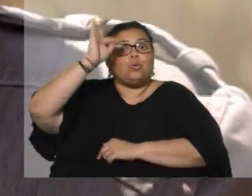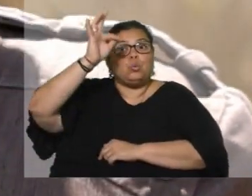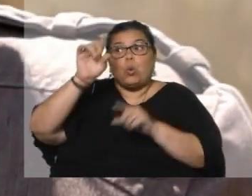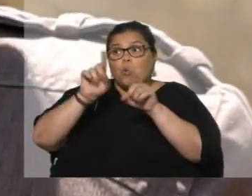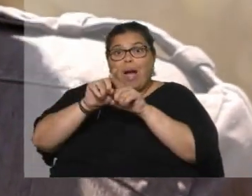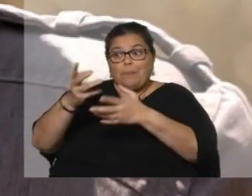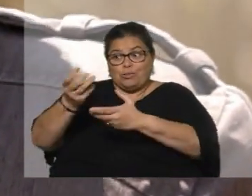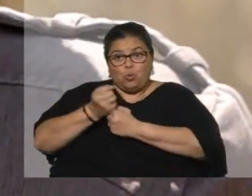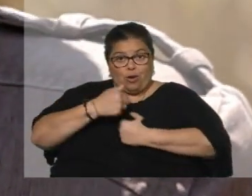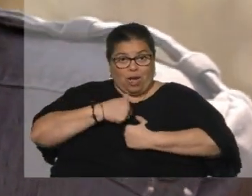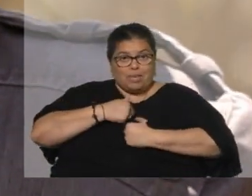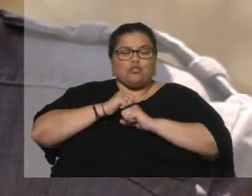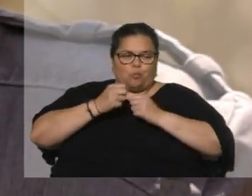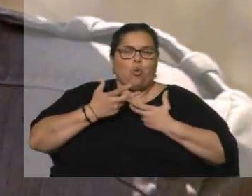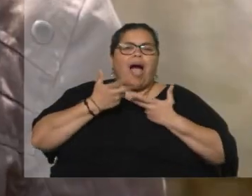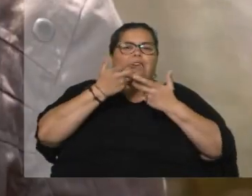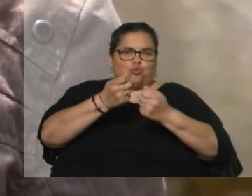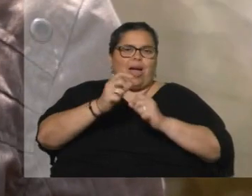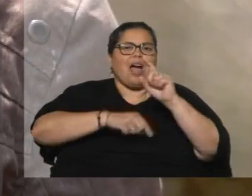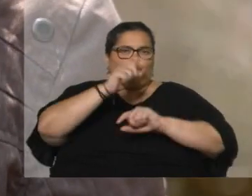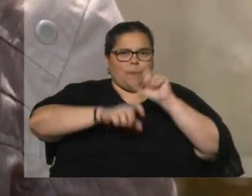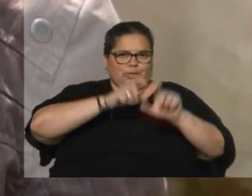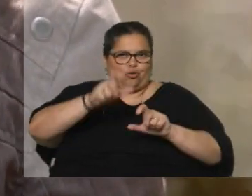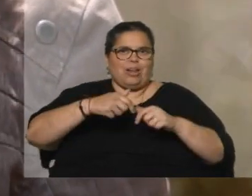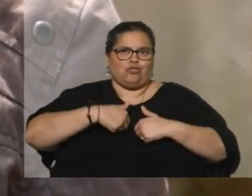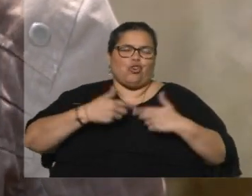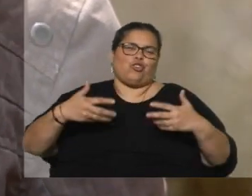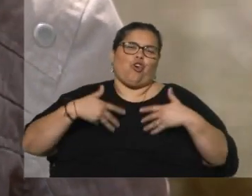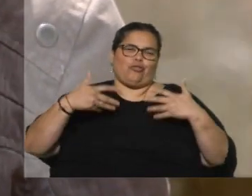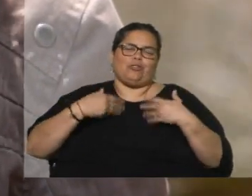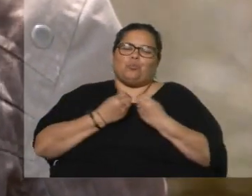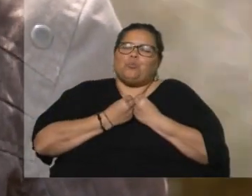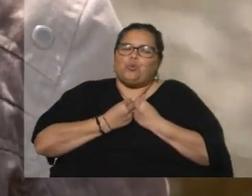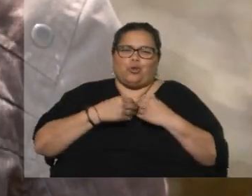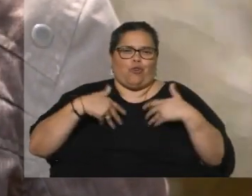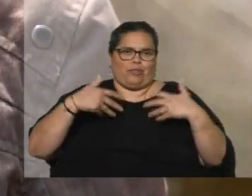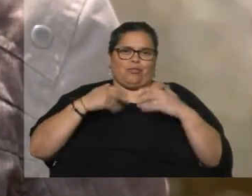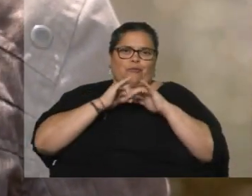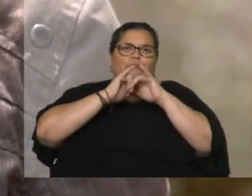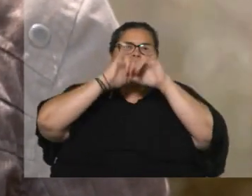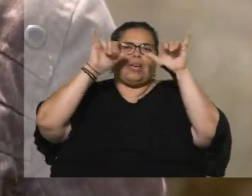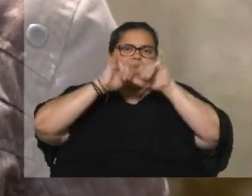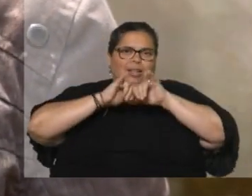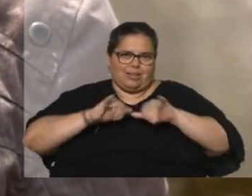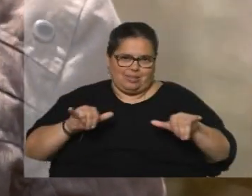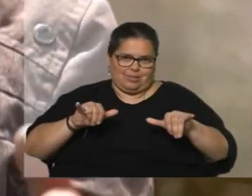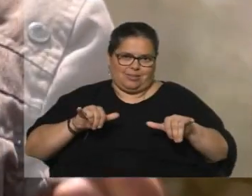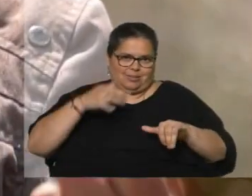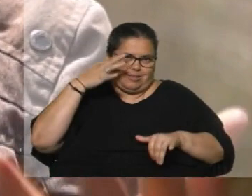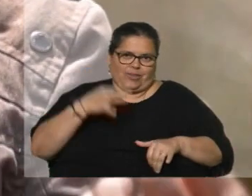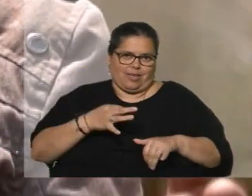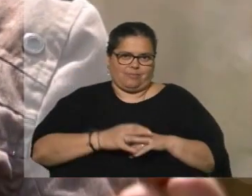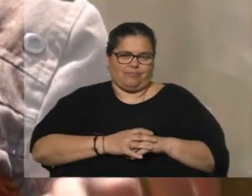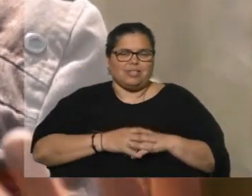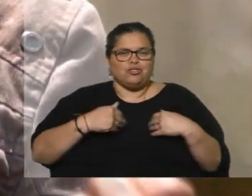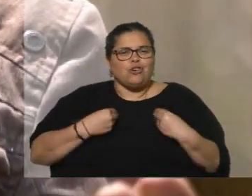me ayudaron a mí, poder ayudar a los demás. Estoy contento, muy contento, feliz, feliz, feliz. Siento